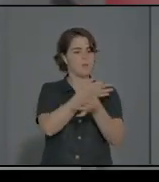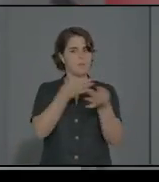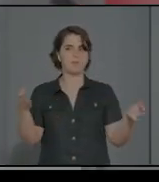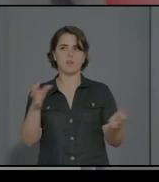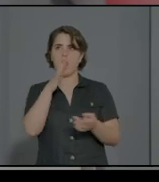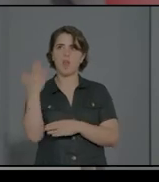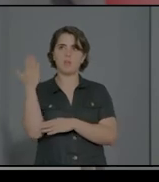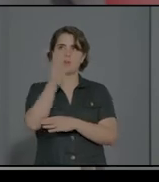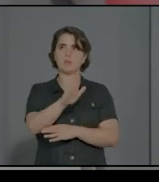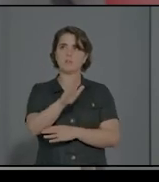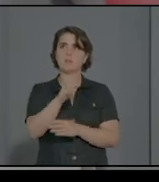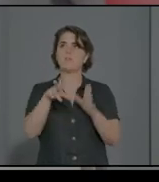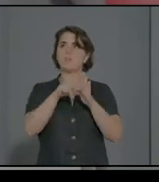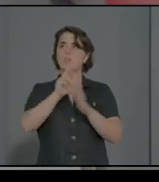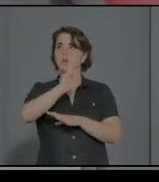madre.